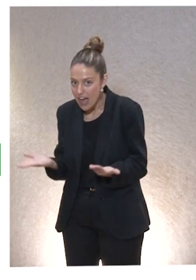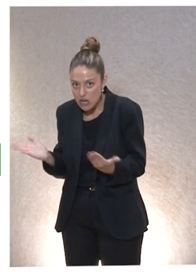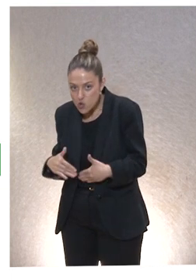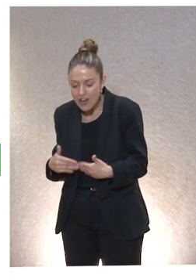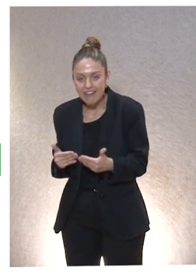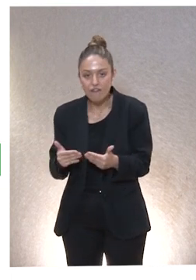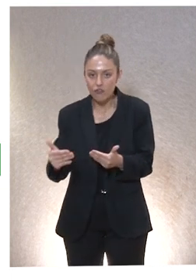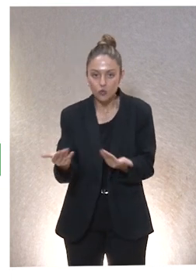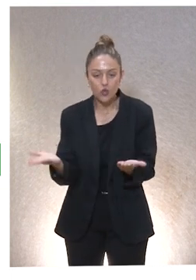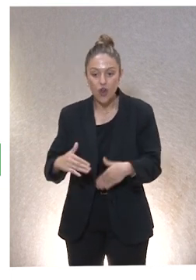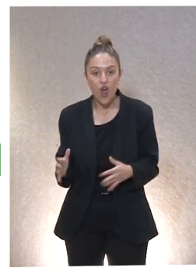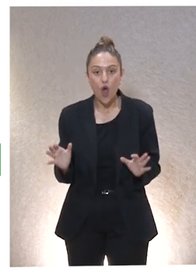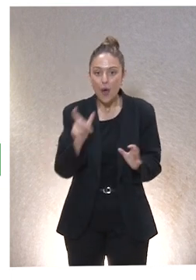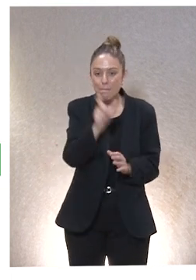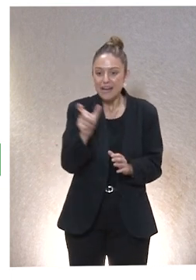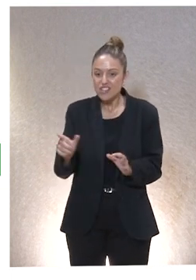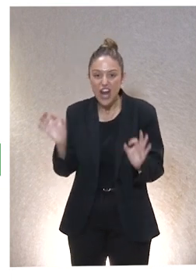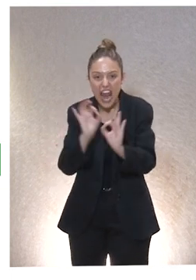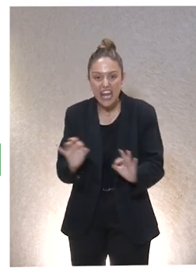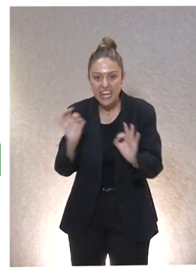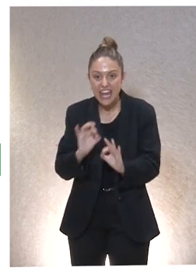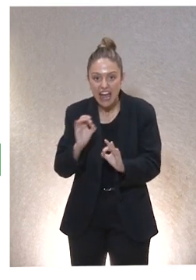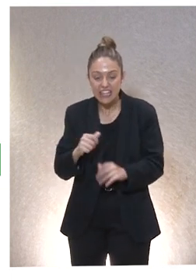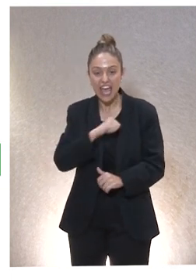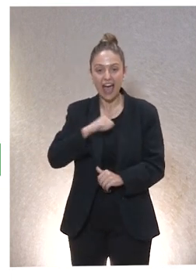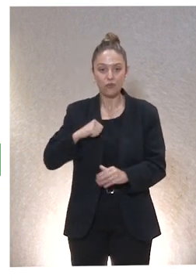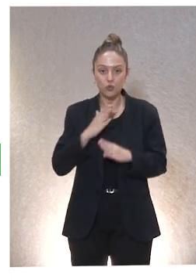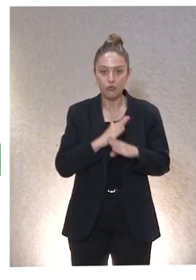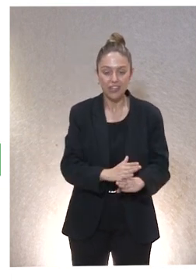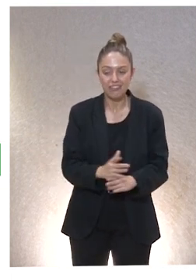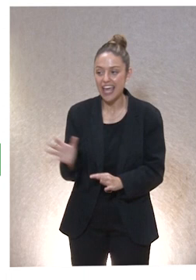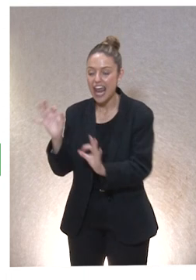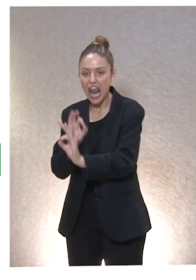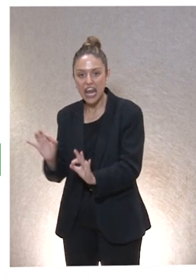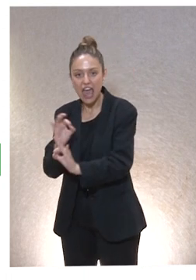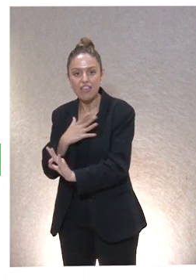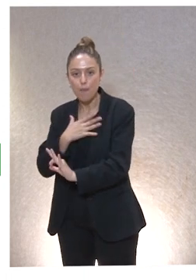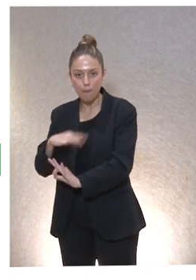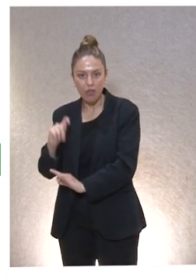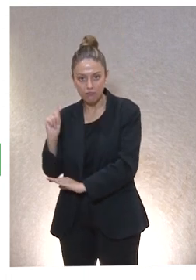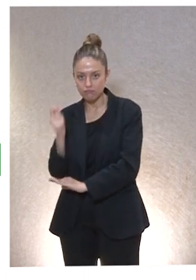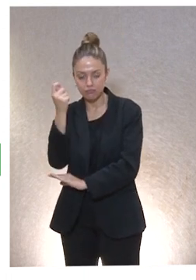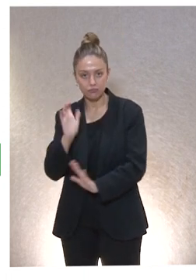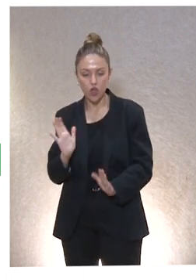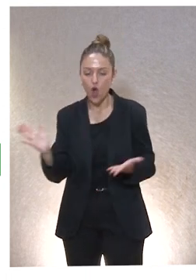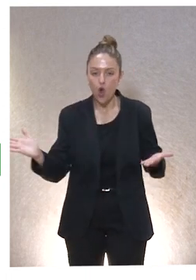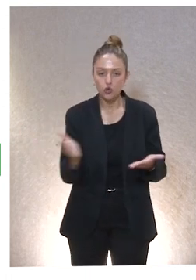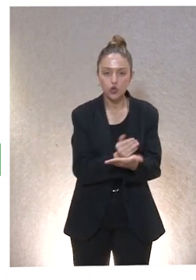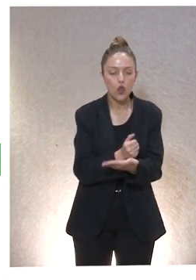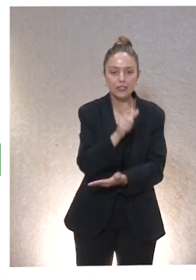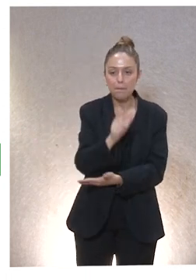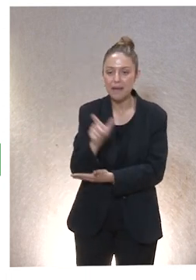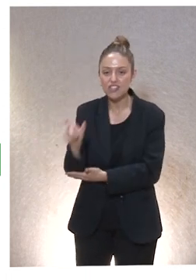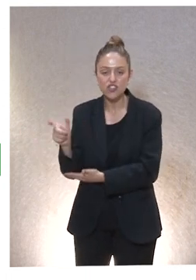Nadie es autosuficiente, nadie puede serlo. Somos todos personas, todas y siempre,